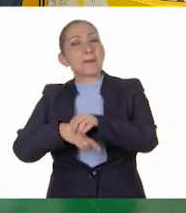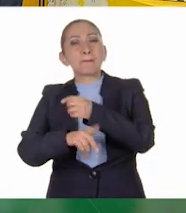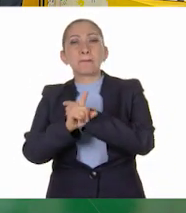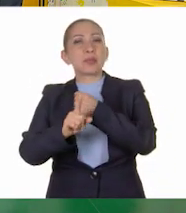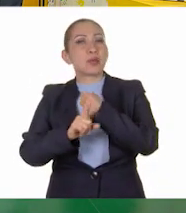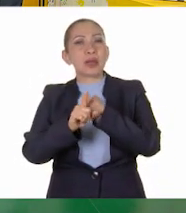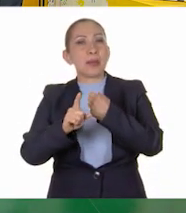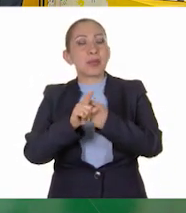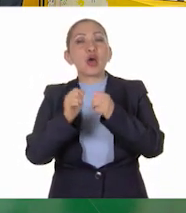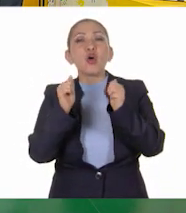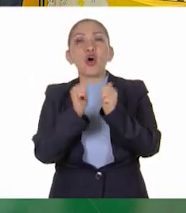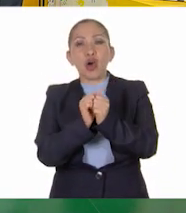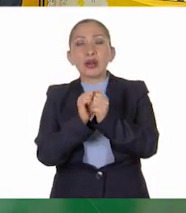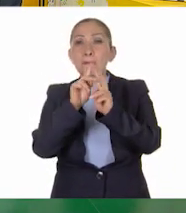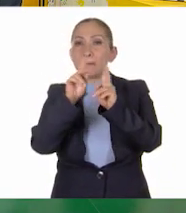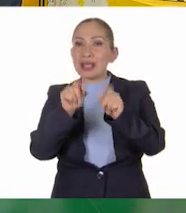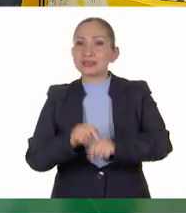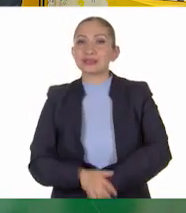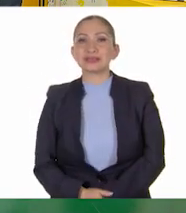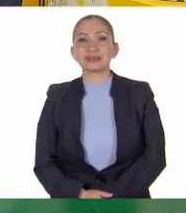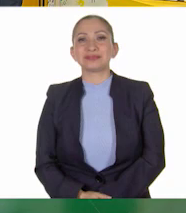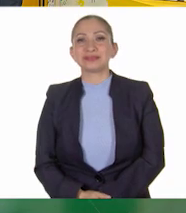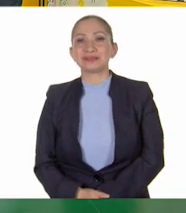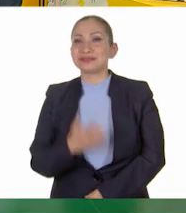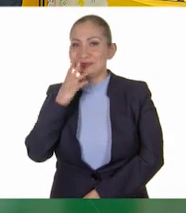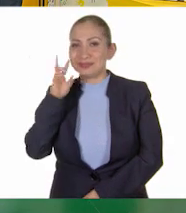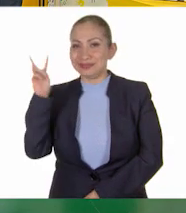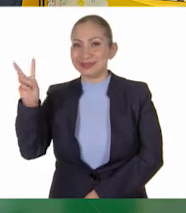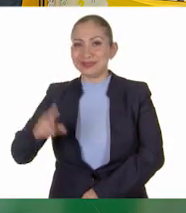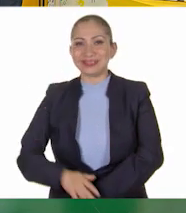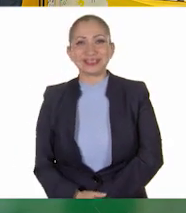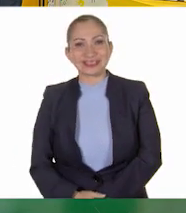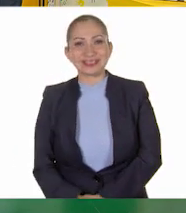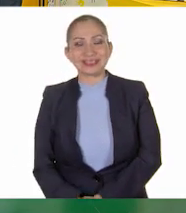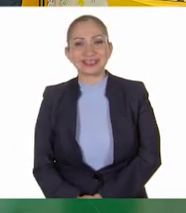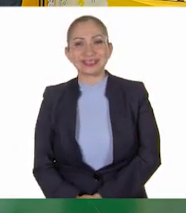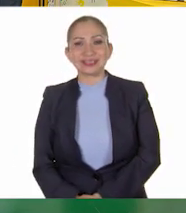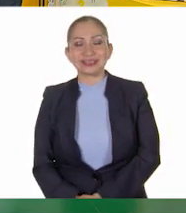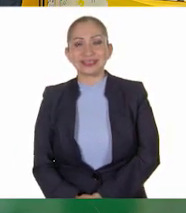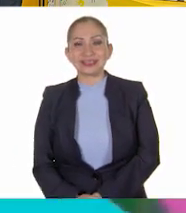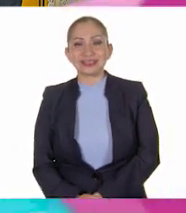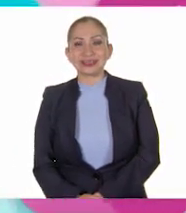conflictos por medio de la paz? Muy bien. Vamos a ver. Vamos a ver. Vamos.